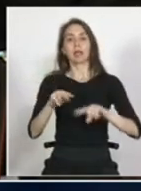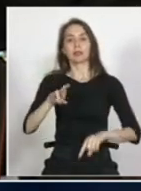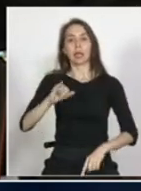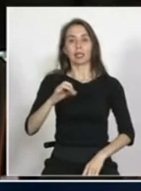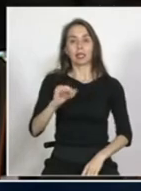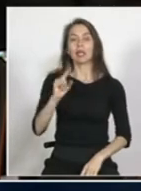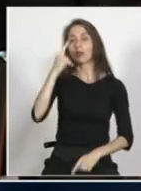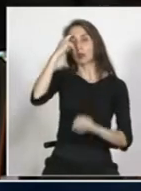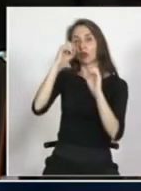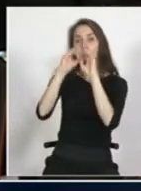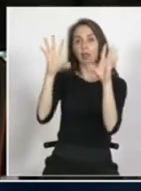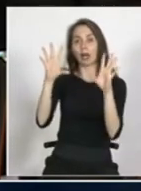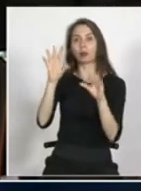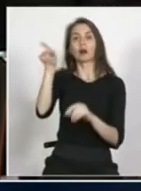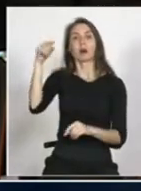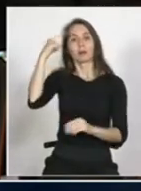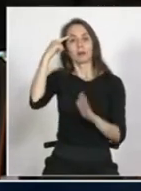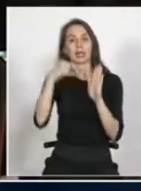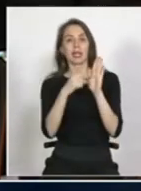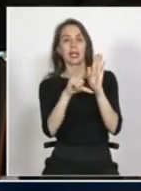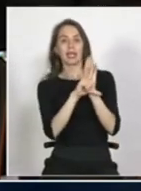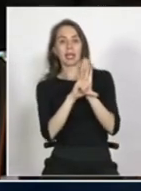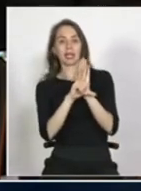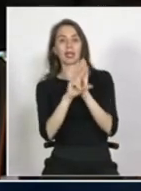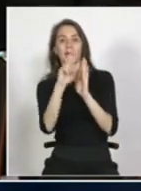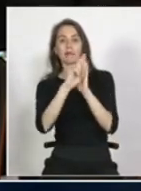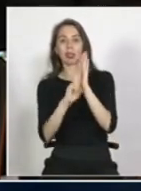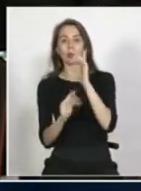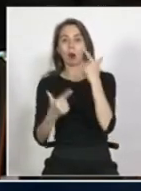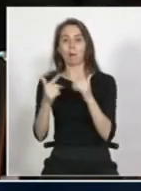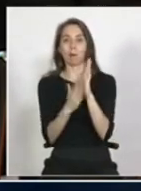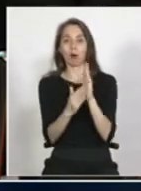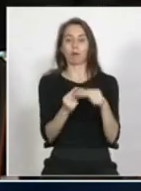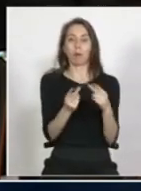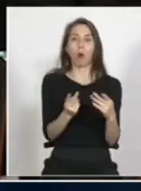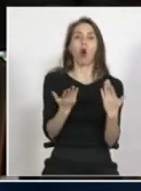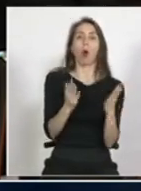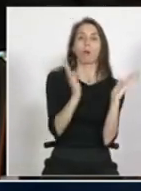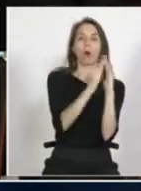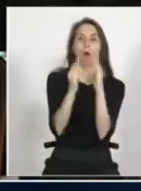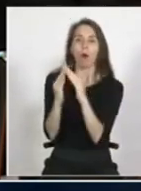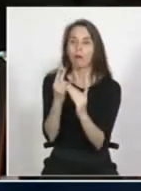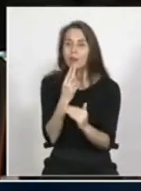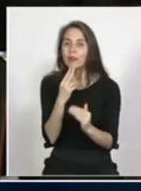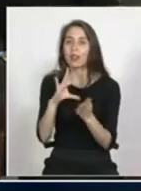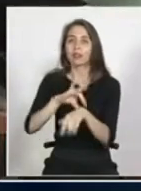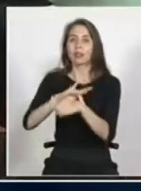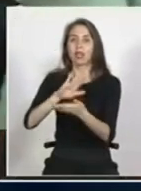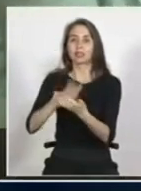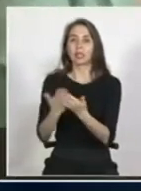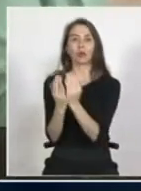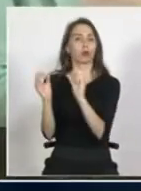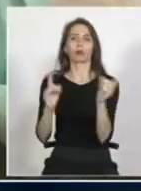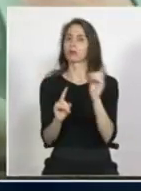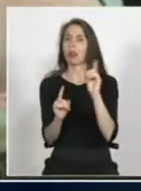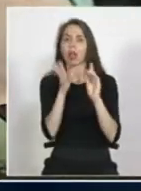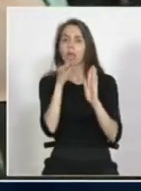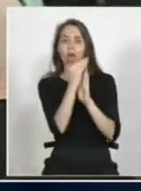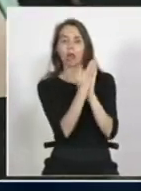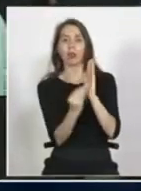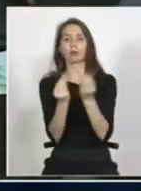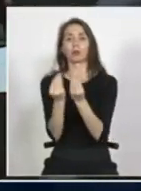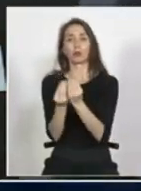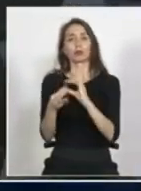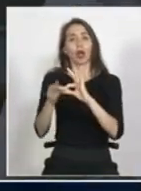alguien piensa que esa norma va a regular políticas públicas en materia de vivienda, de educación, de salud, desde ya le digo que no es así. Hay muchas personas, incluso